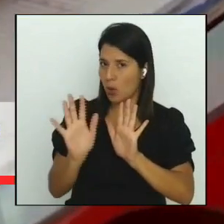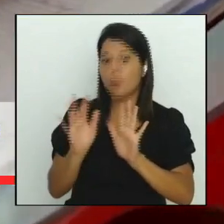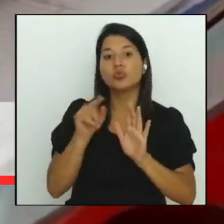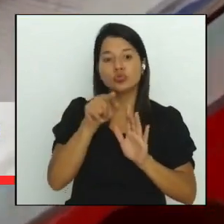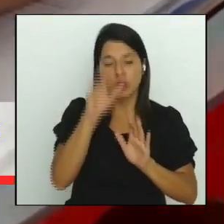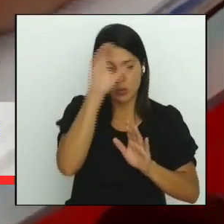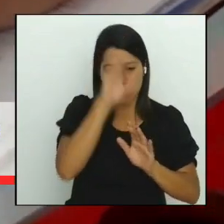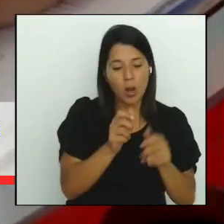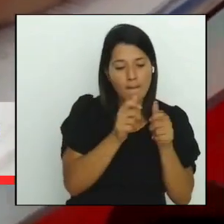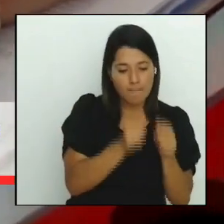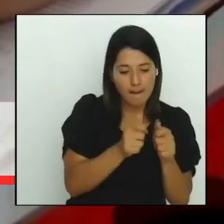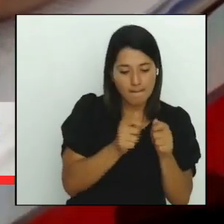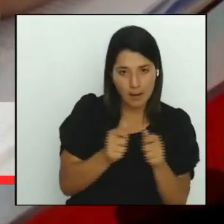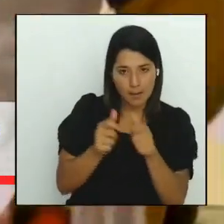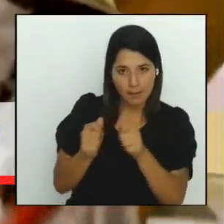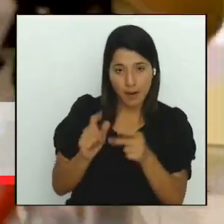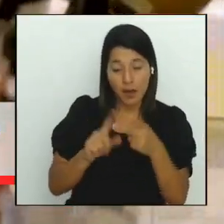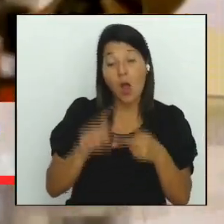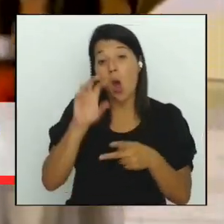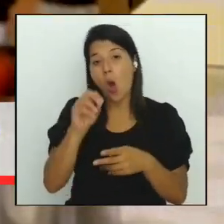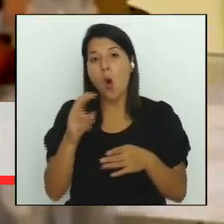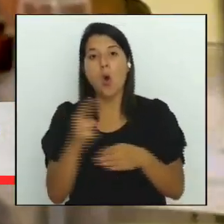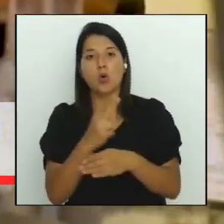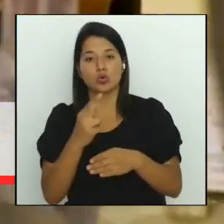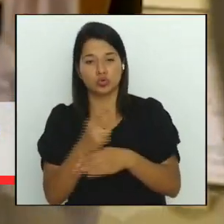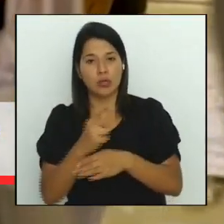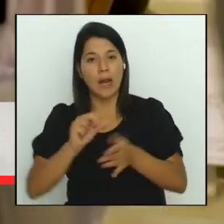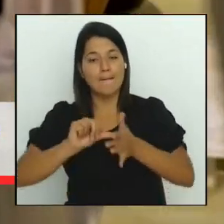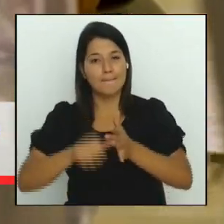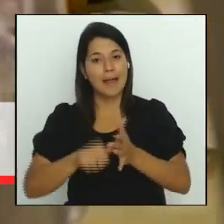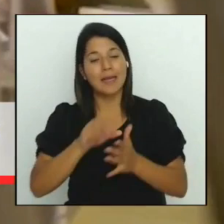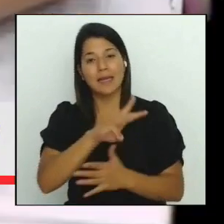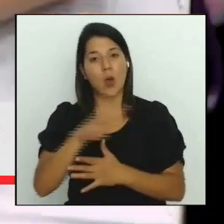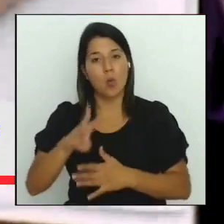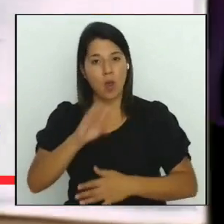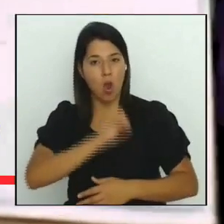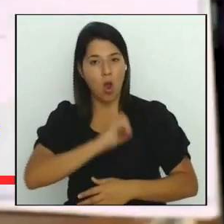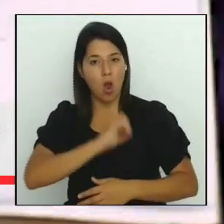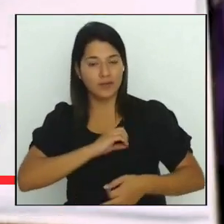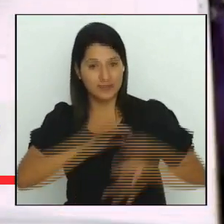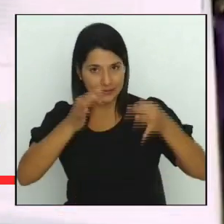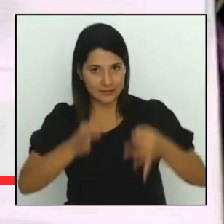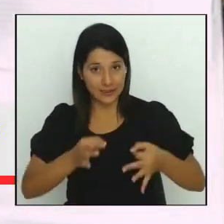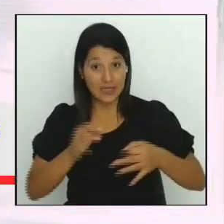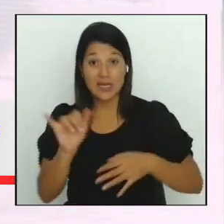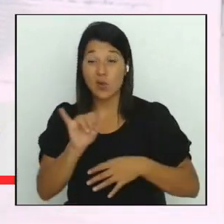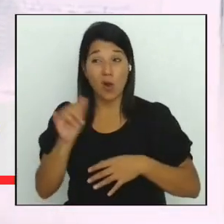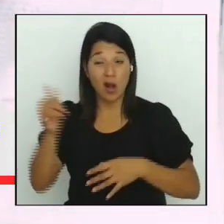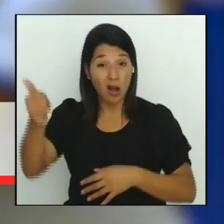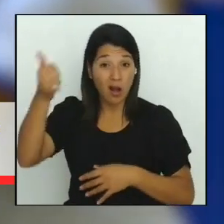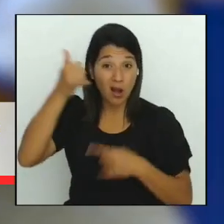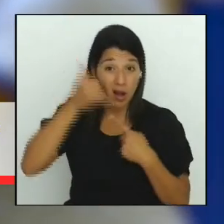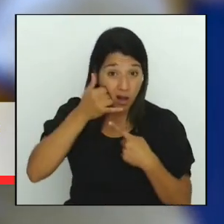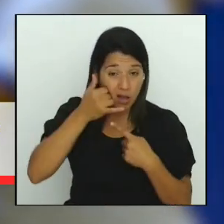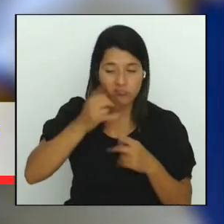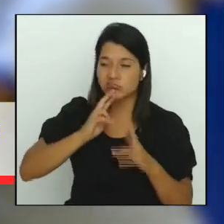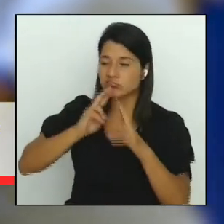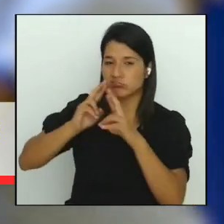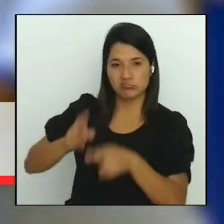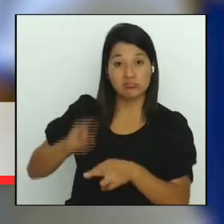links y páginas oficiales, además de no atender llamadas en que soliciten datos